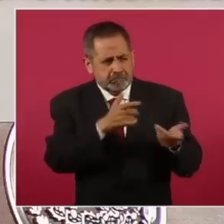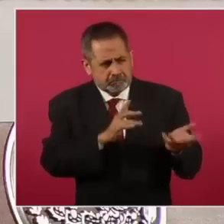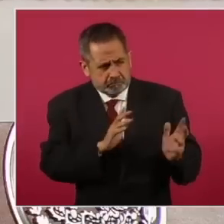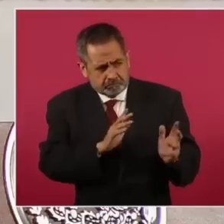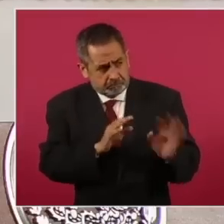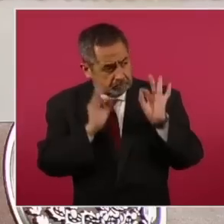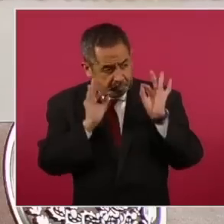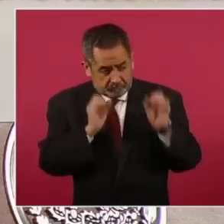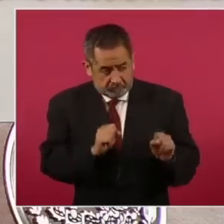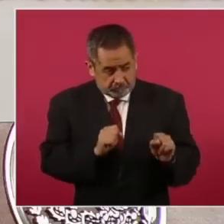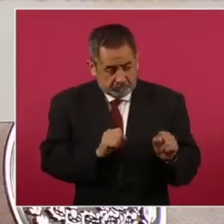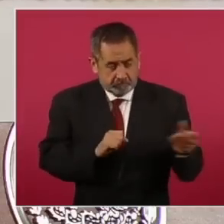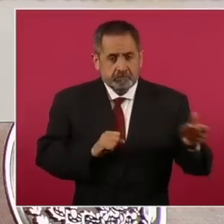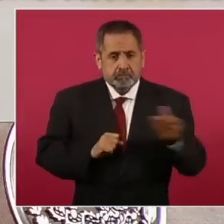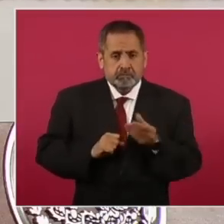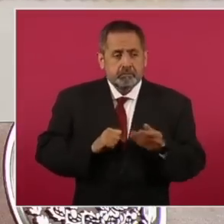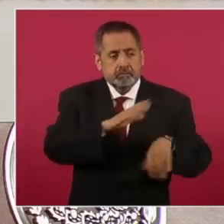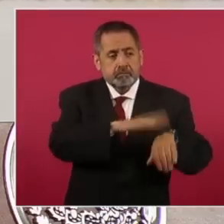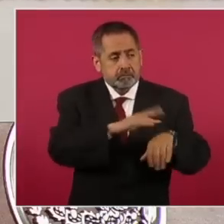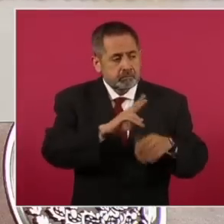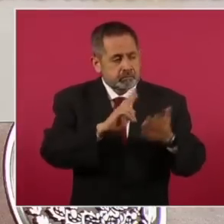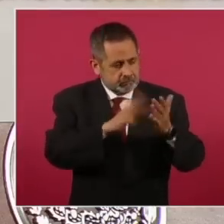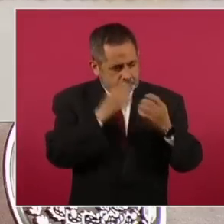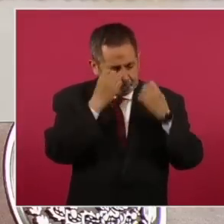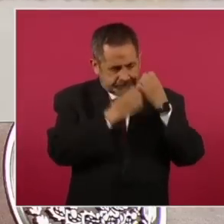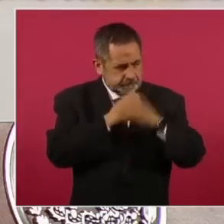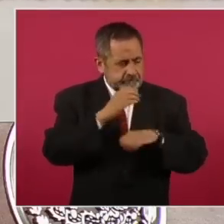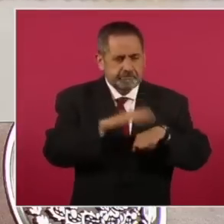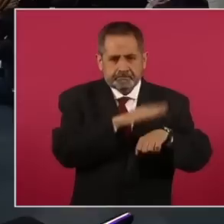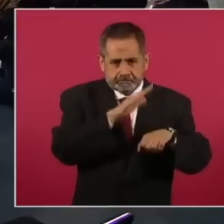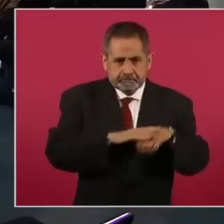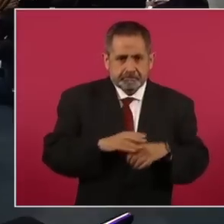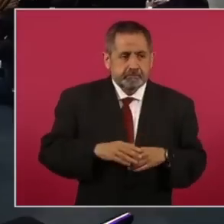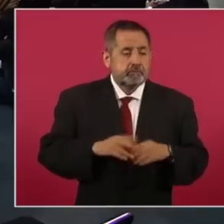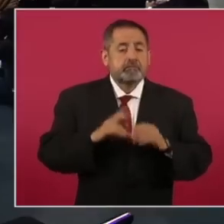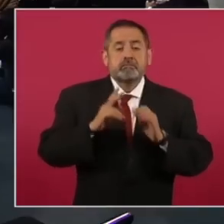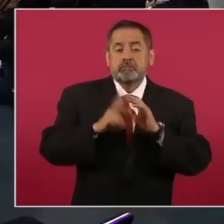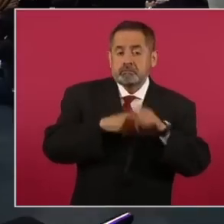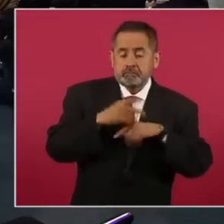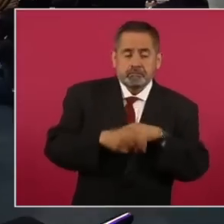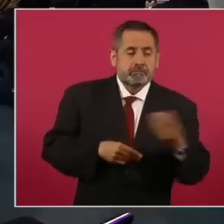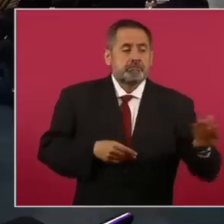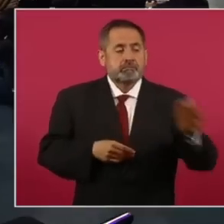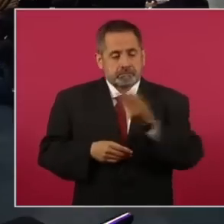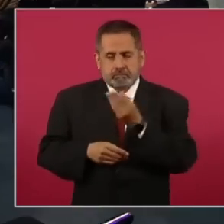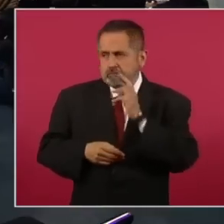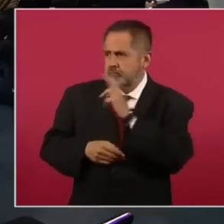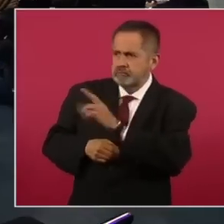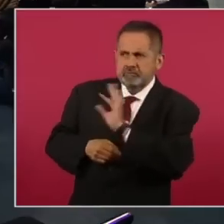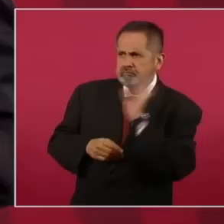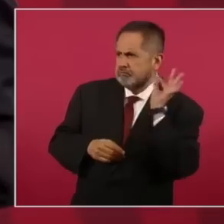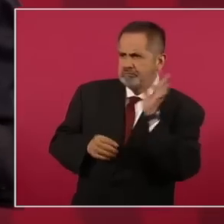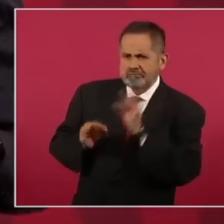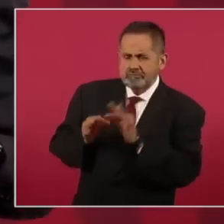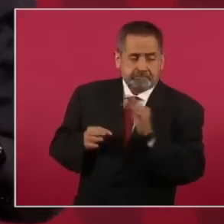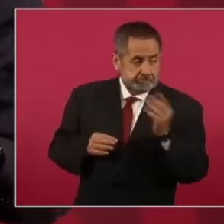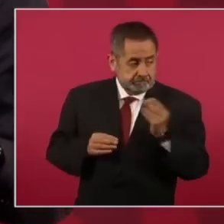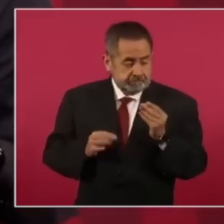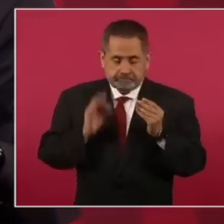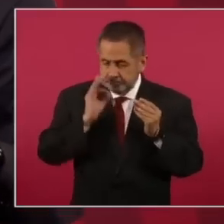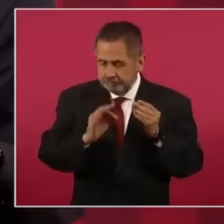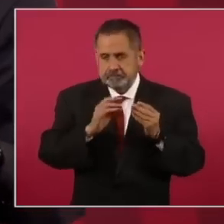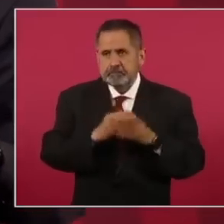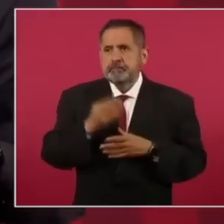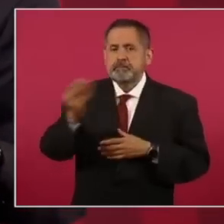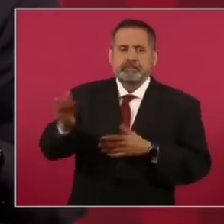verificas. Y ya el banco te tiene que responder. Por decir,